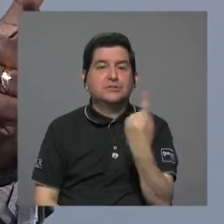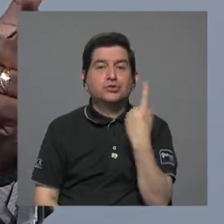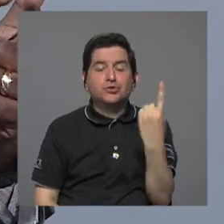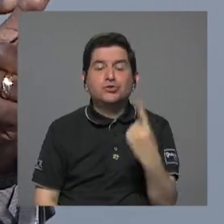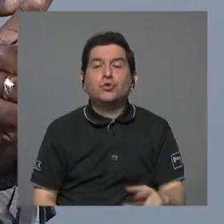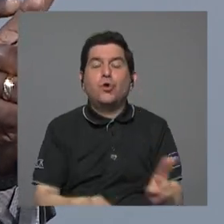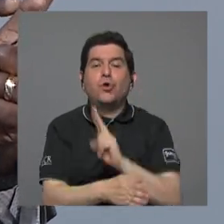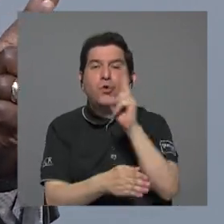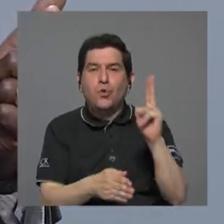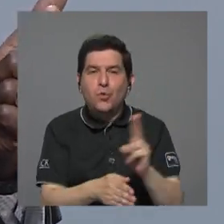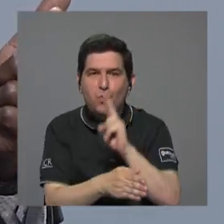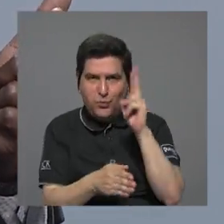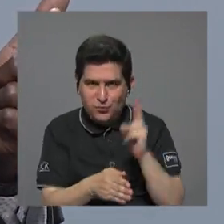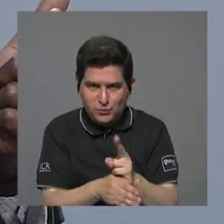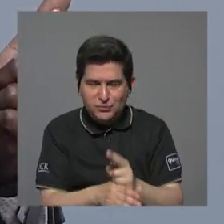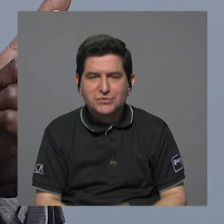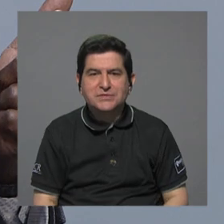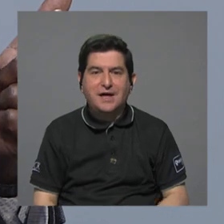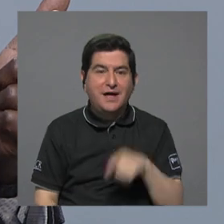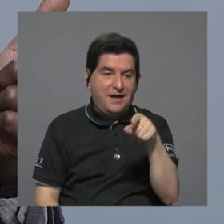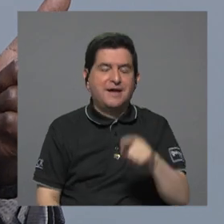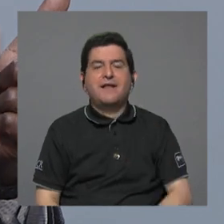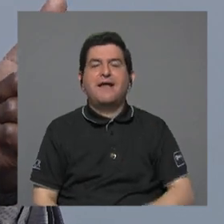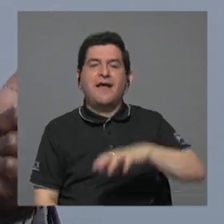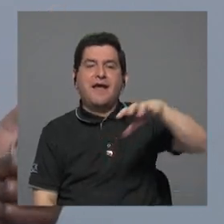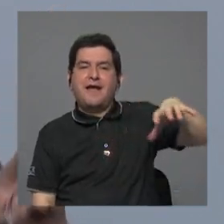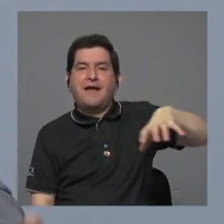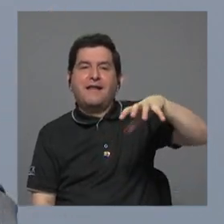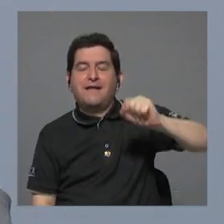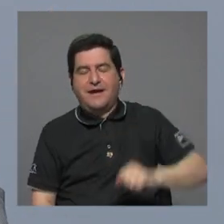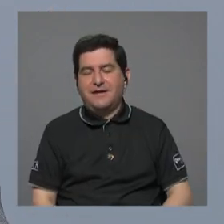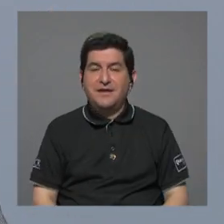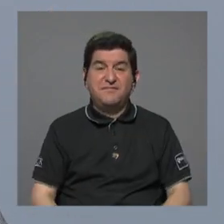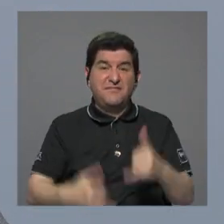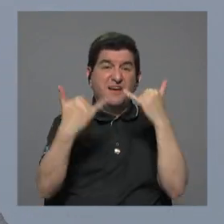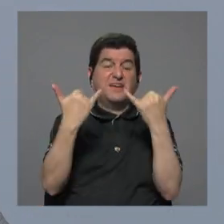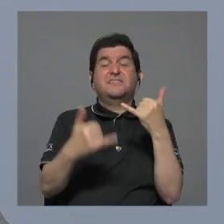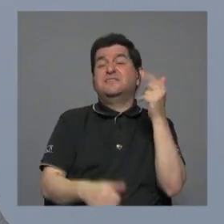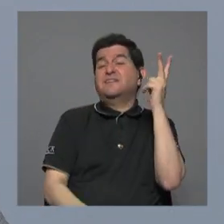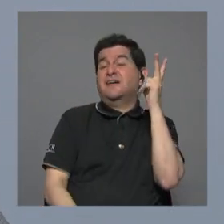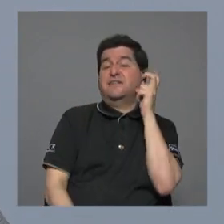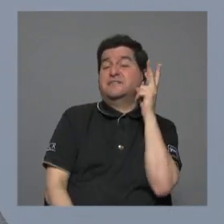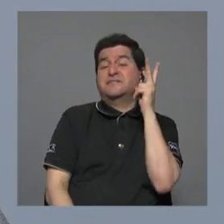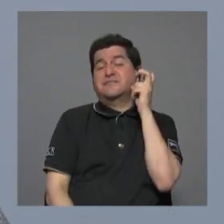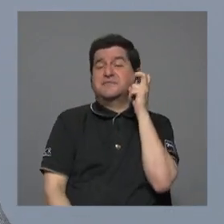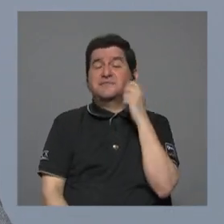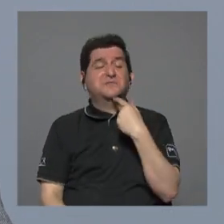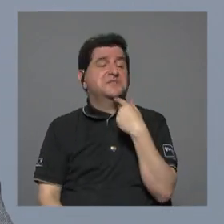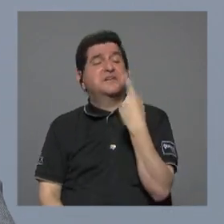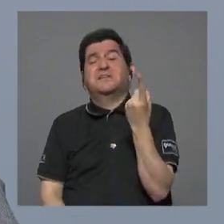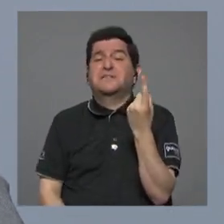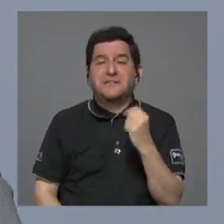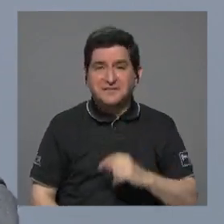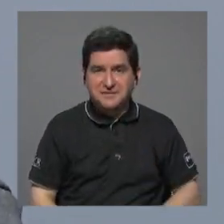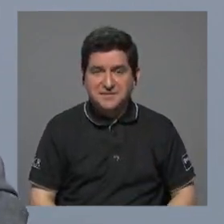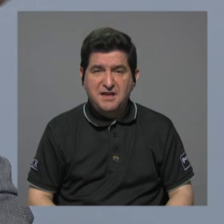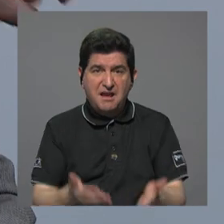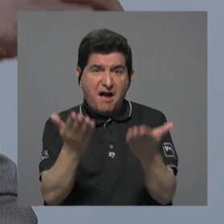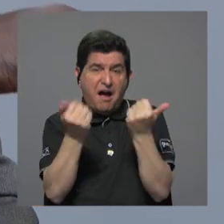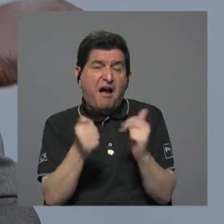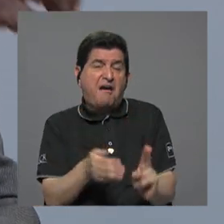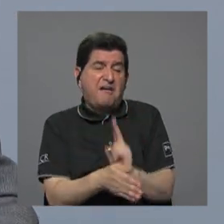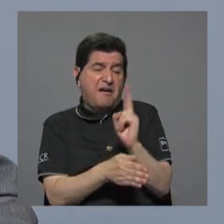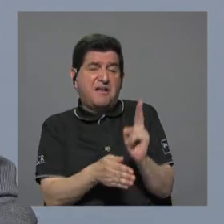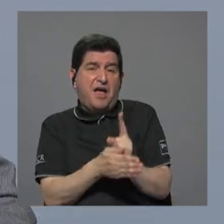ser utilizados en la vertiente atlántica porque ya se oía el rumor de que querían